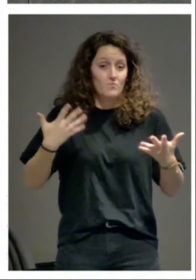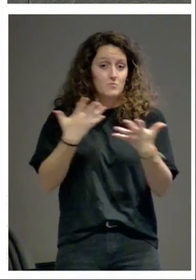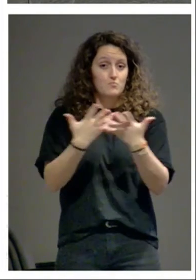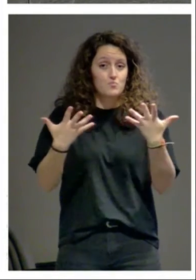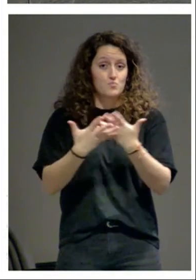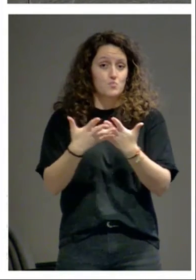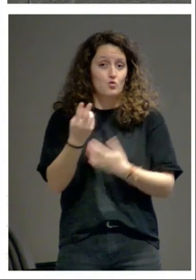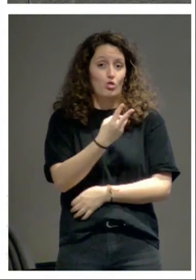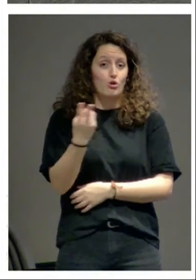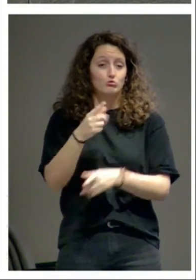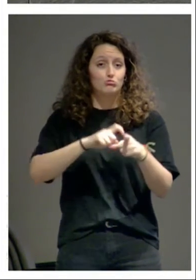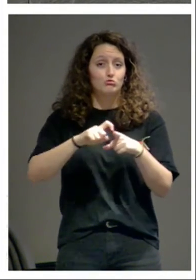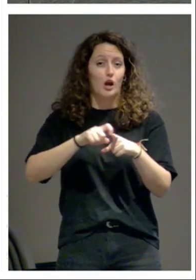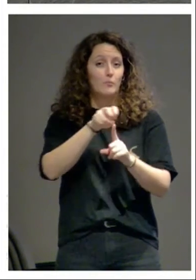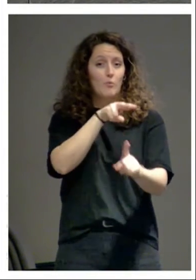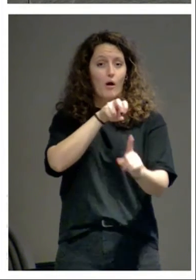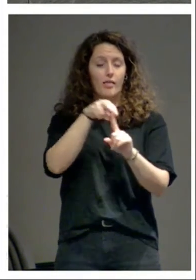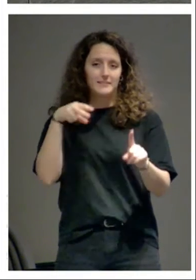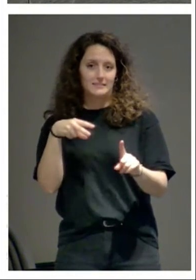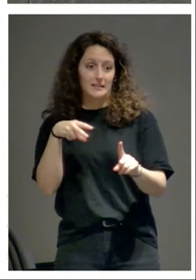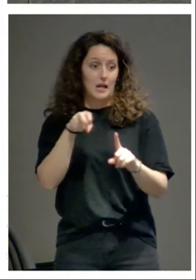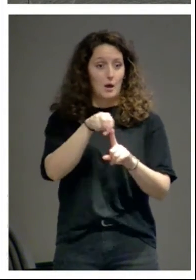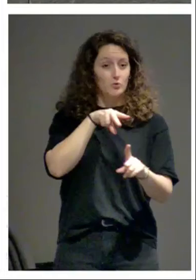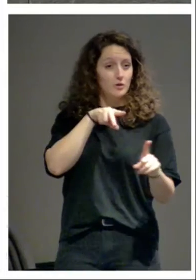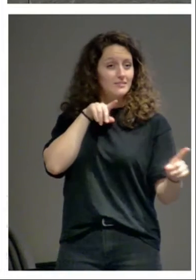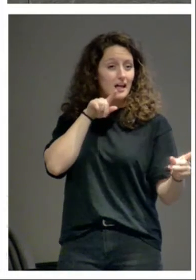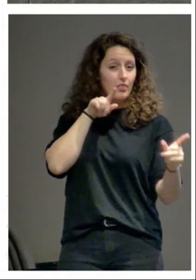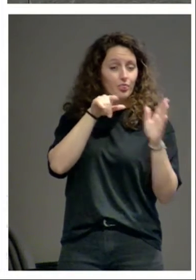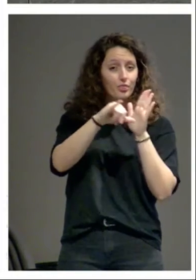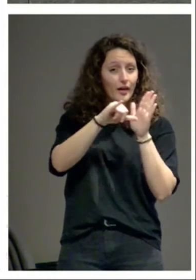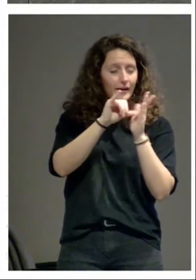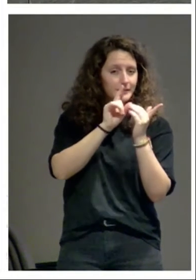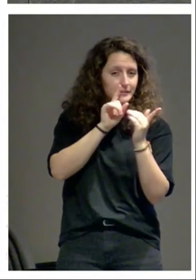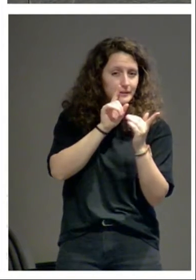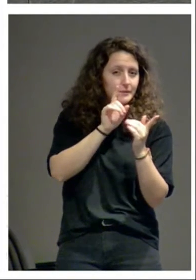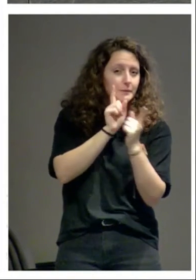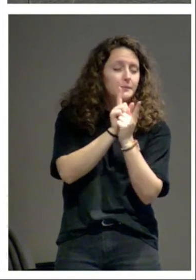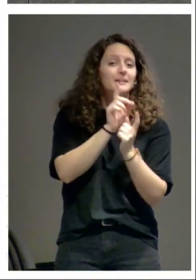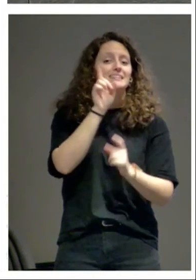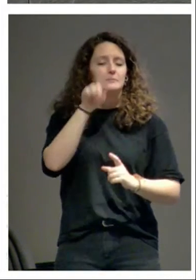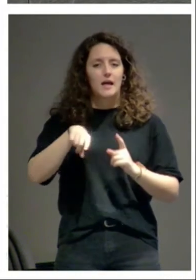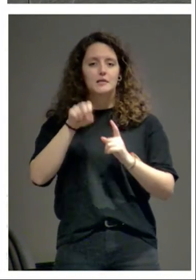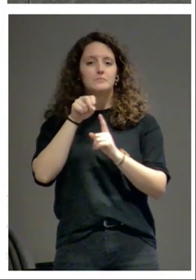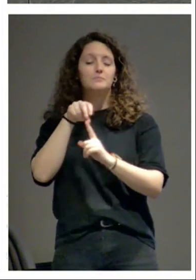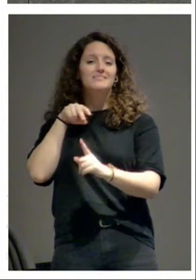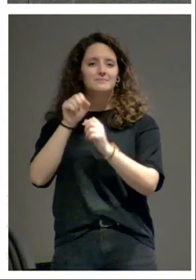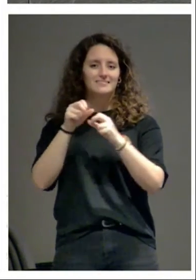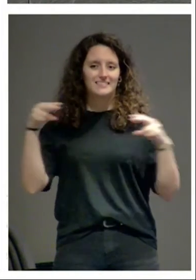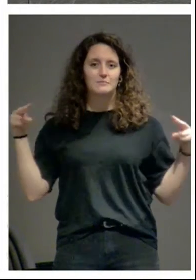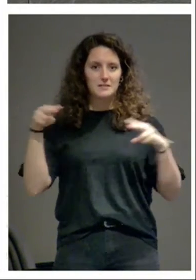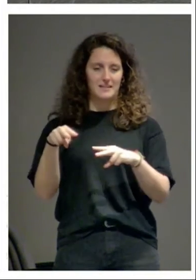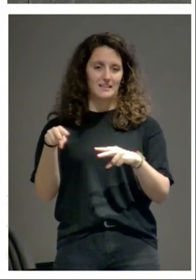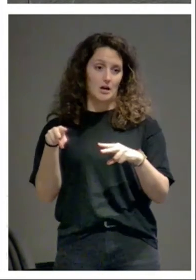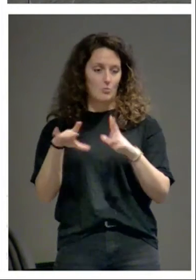dos tipos de miradas la mirada muy cercana y la mirada en perspectiva mirada muy cercana